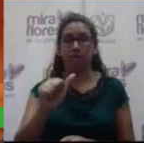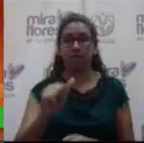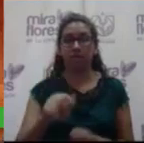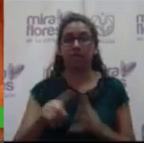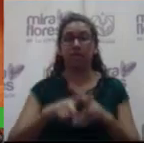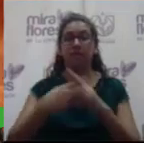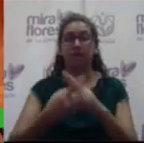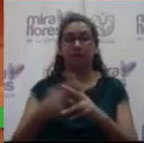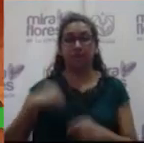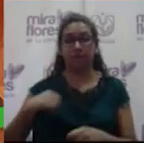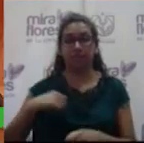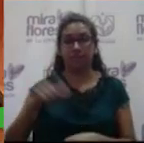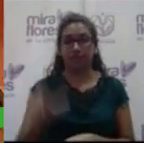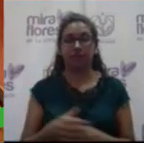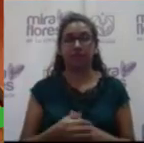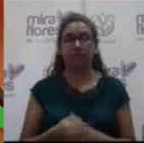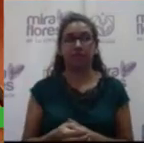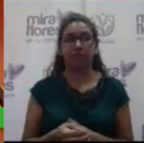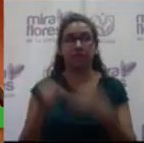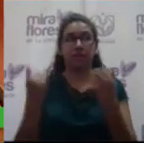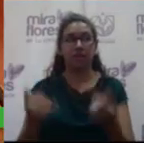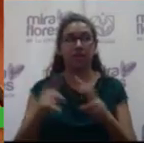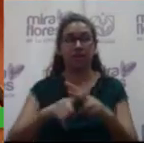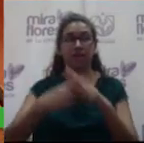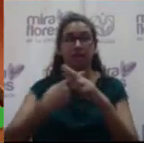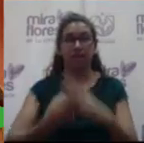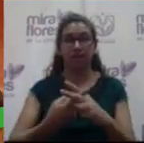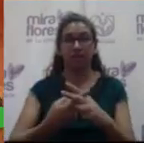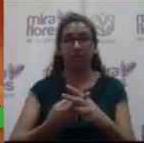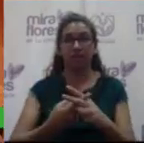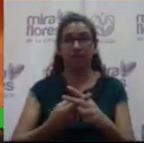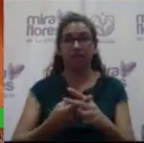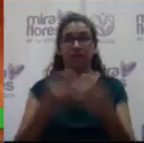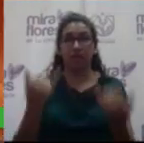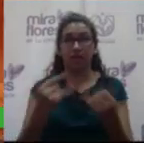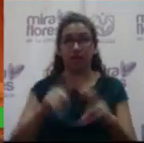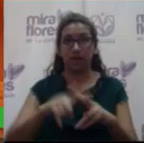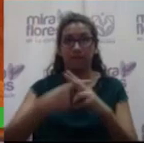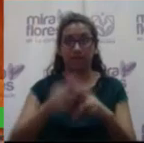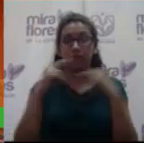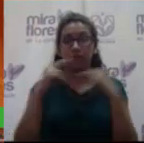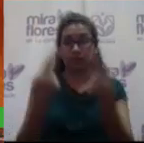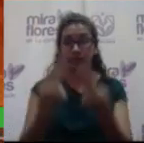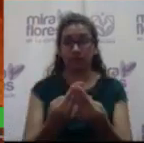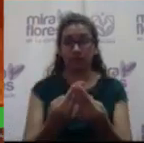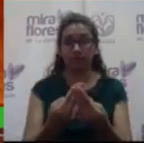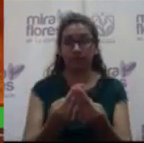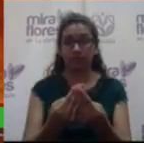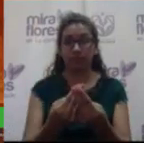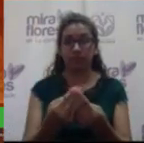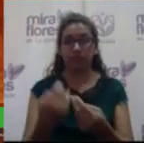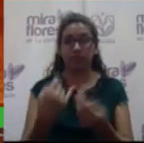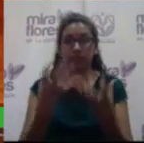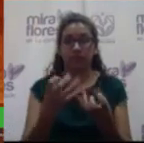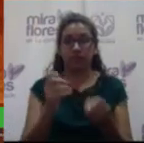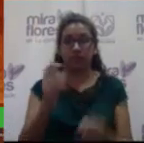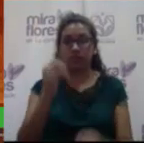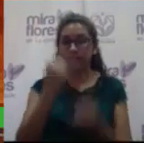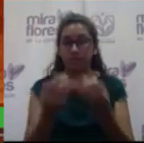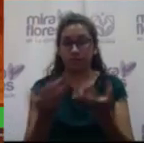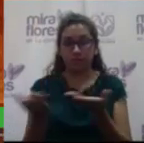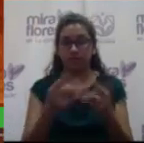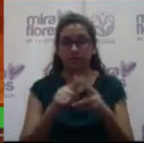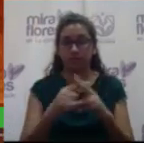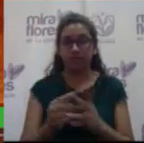Hay corón, alcalde. Muy bien, con el corón reglamentario damos por instalada la sesión y vamos al punto en concreto.